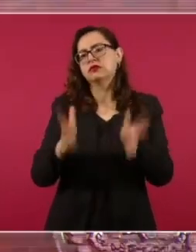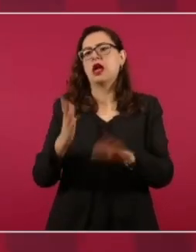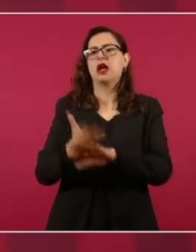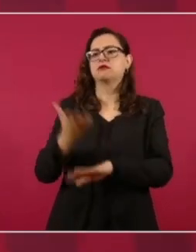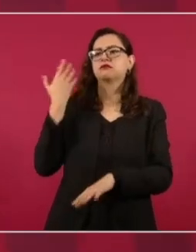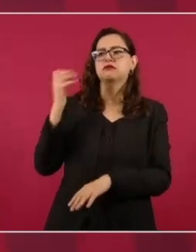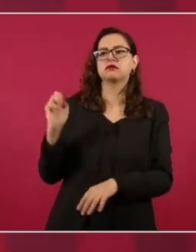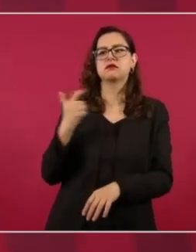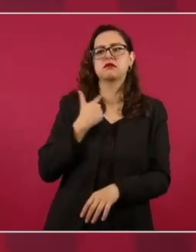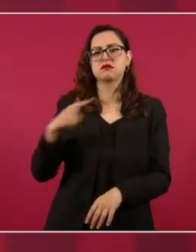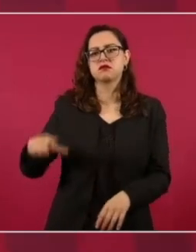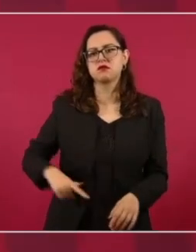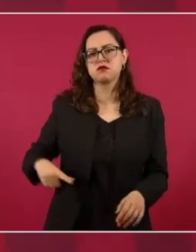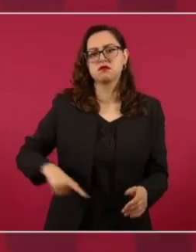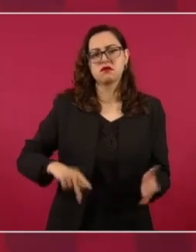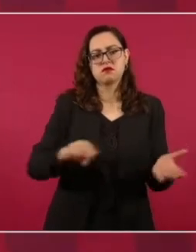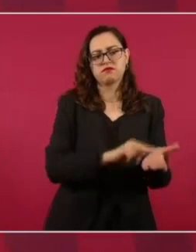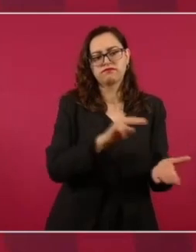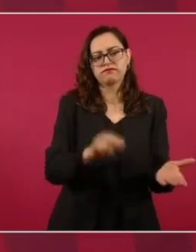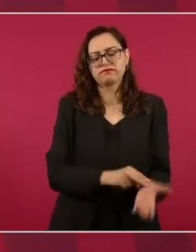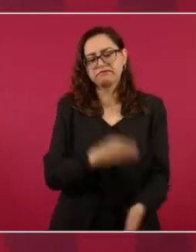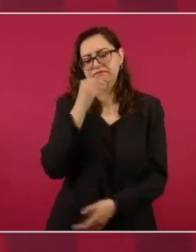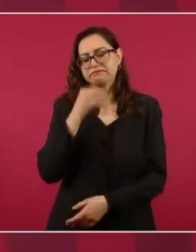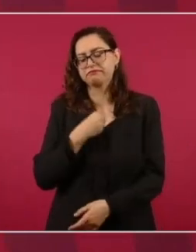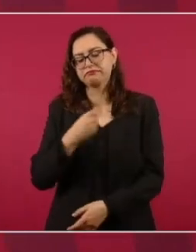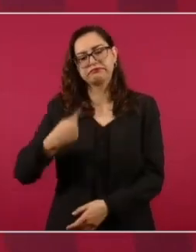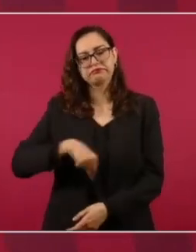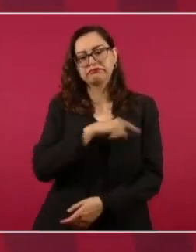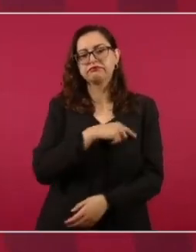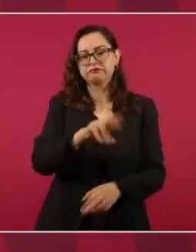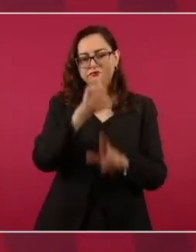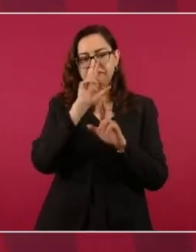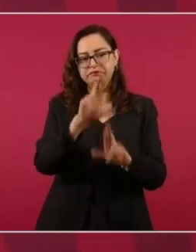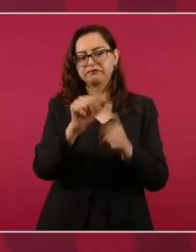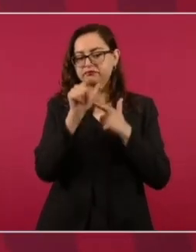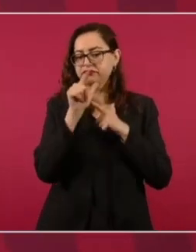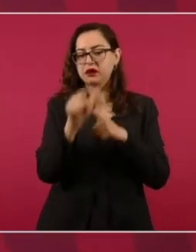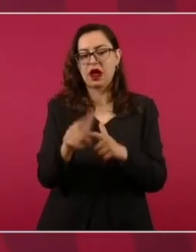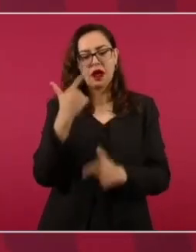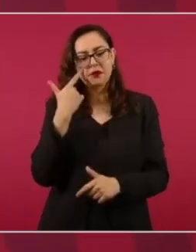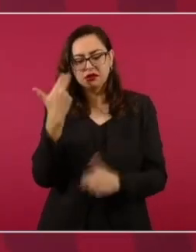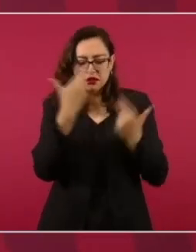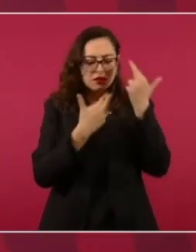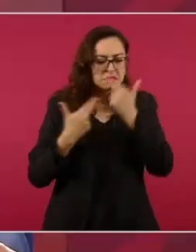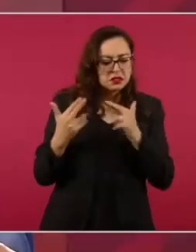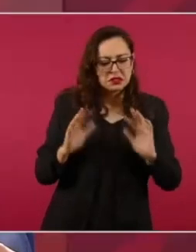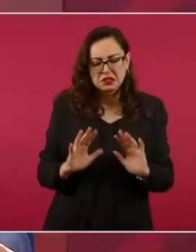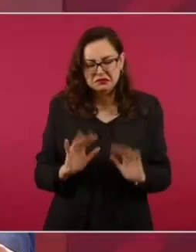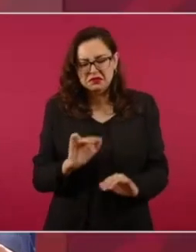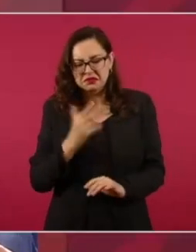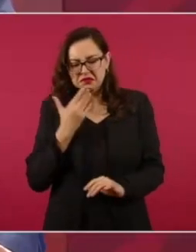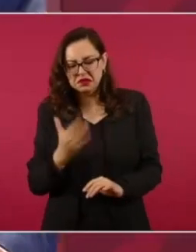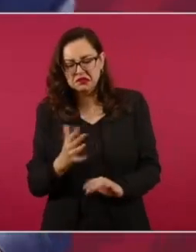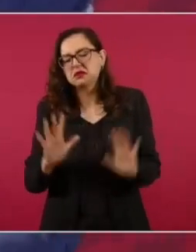firmados y hemos cumplido, hemos revisado algunos y los